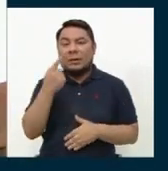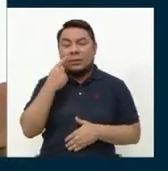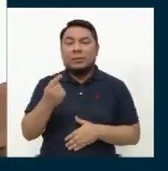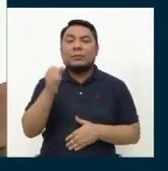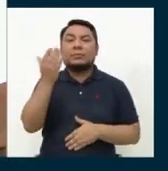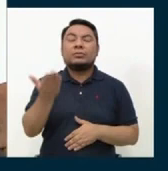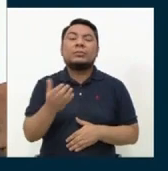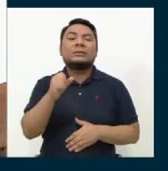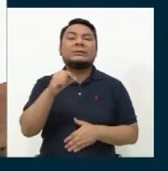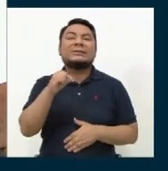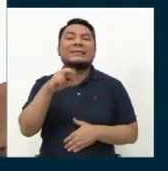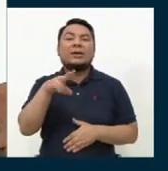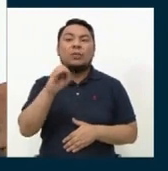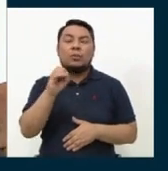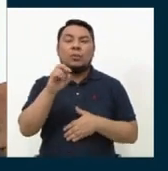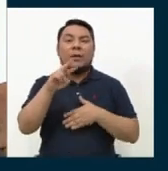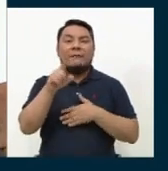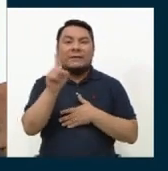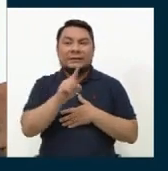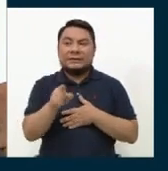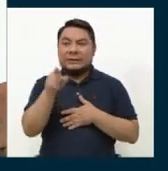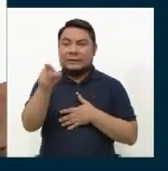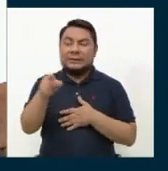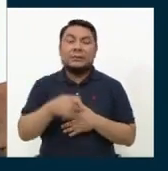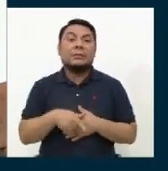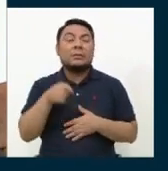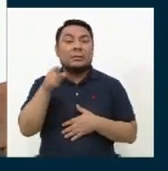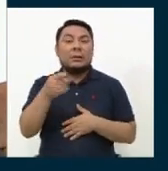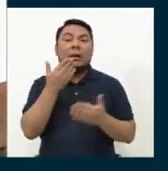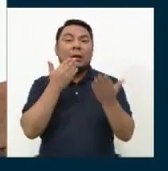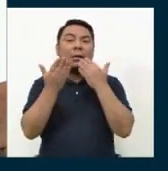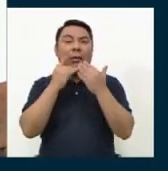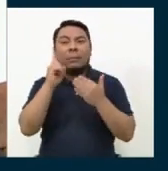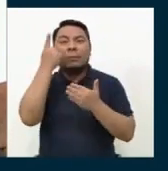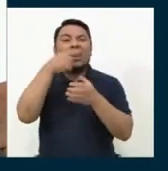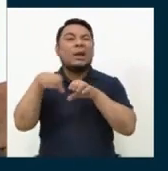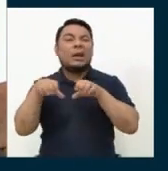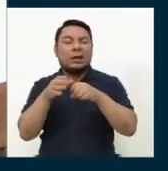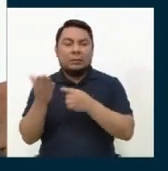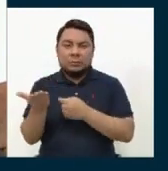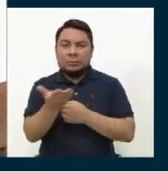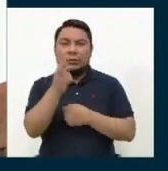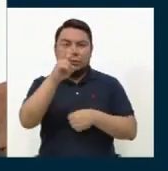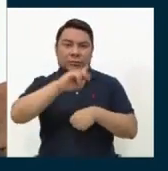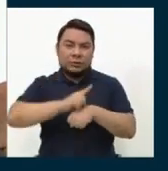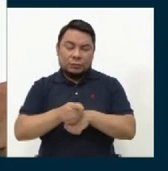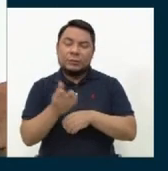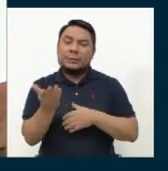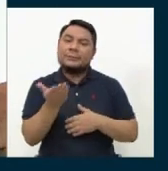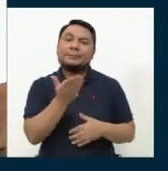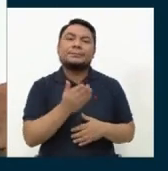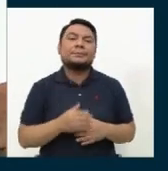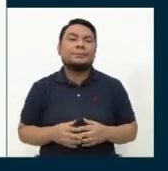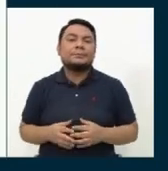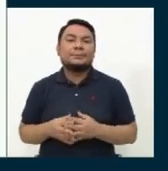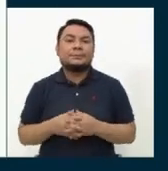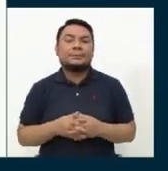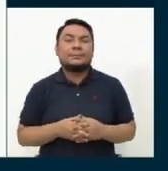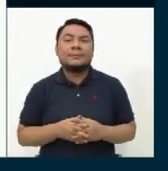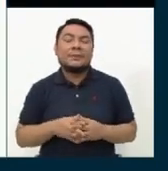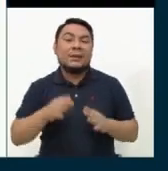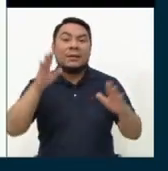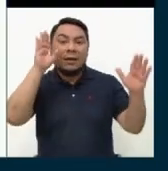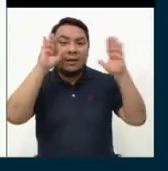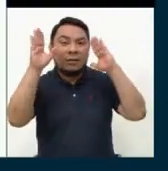Congreso, segundo Sergio Vázquez Coronado, de exponer su propuesta bandera. Tiene usted dos minutos. Adelante. Hola.